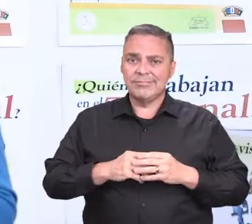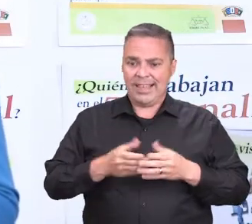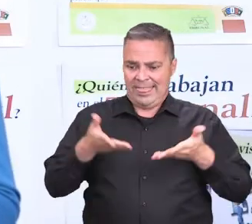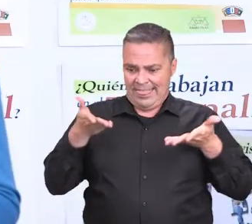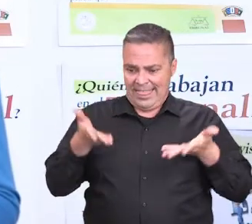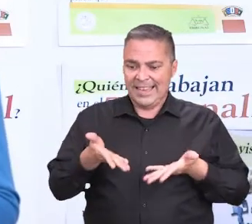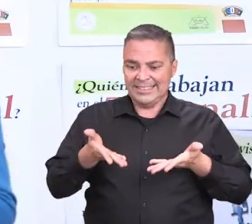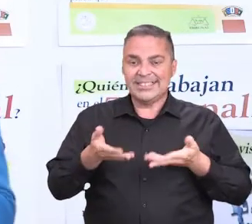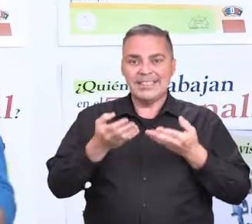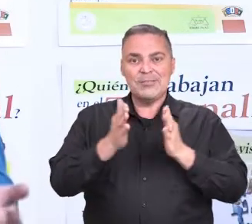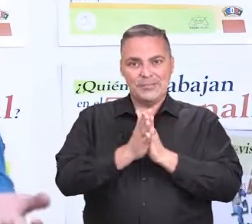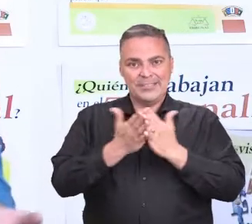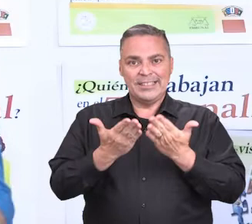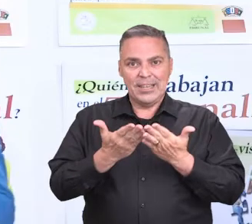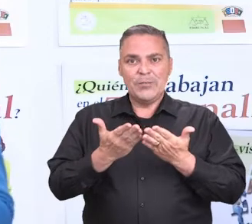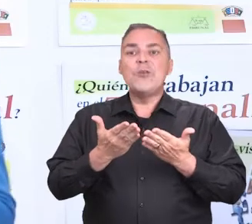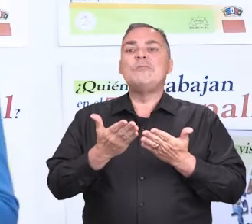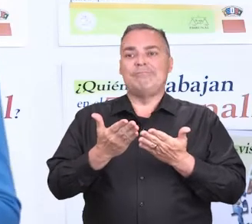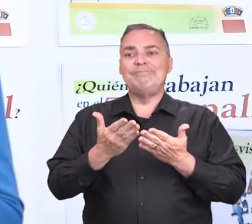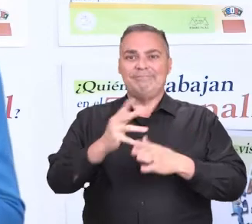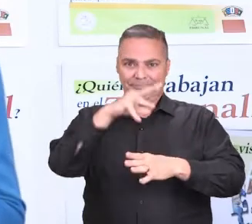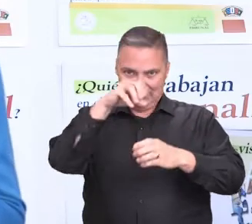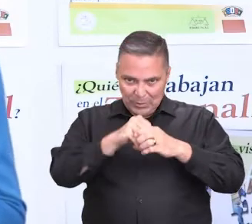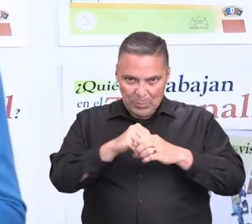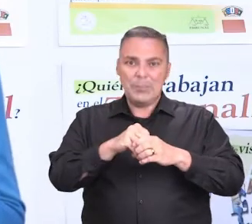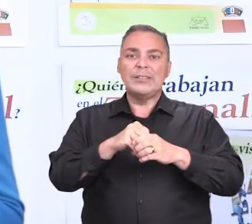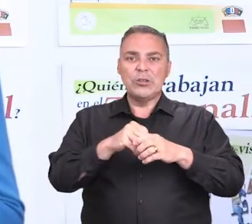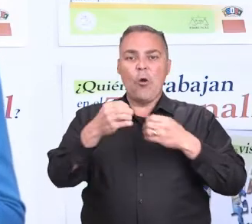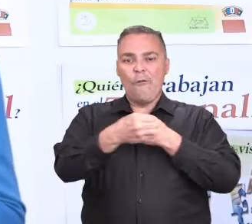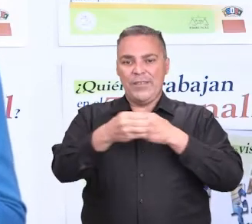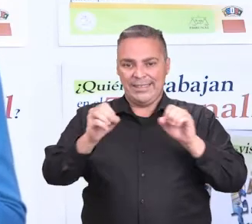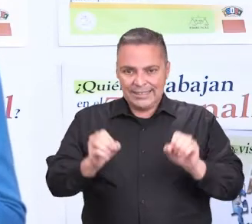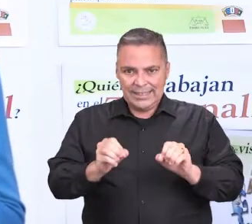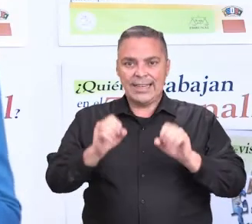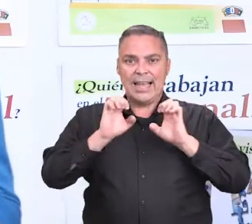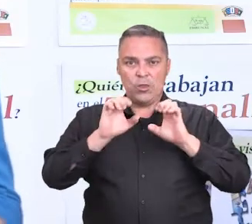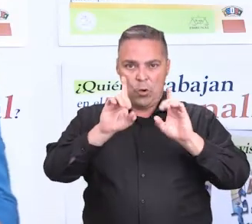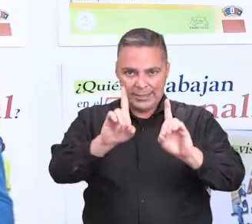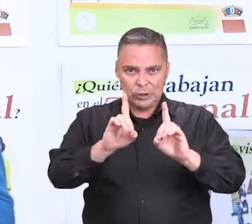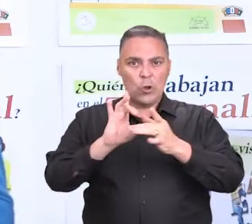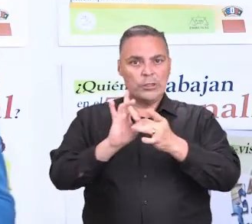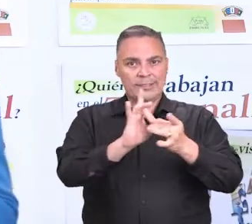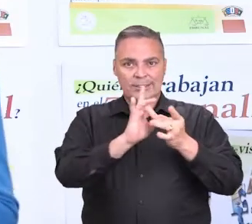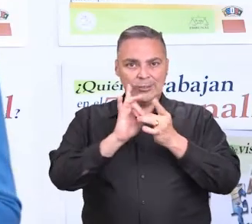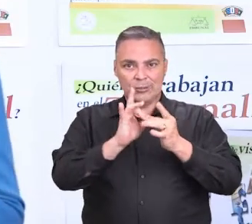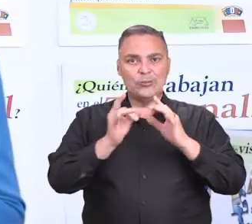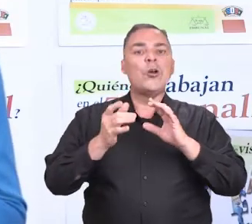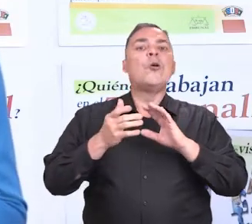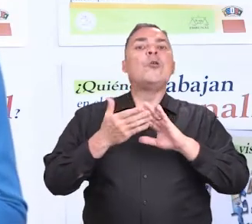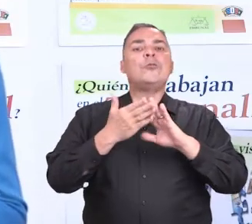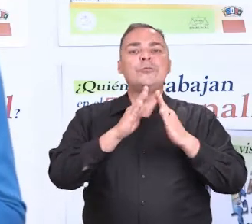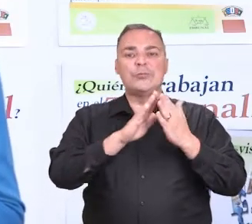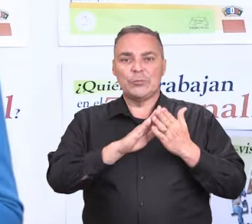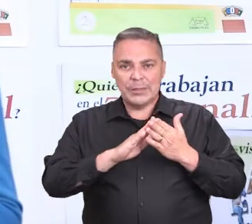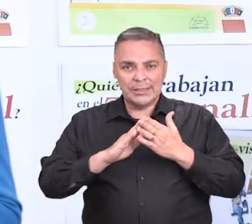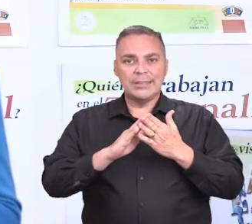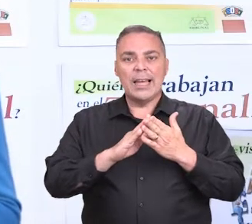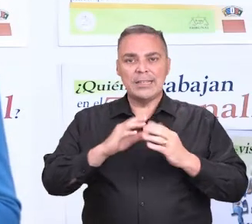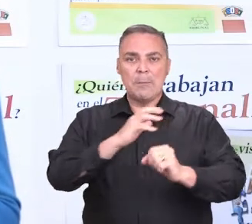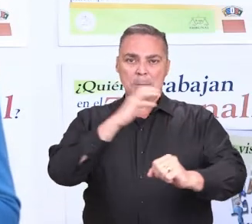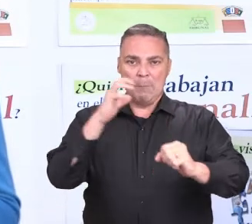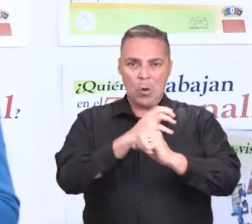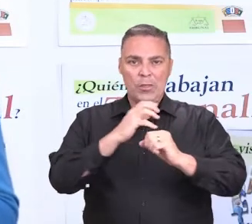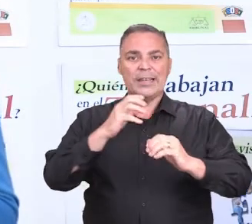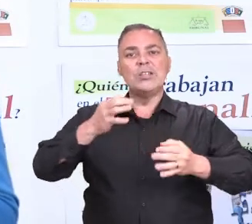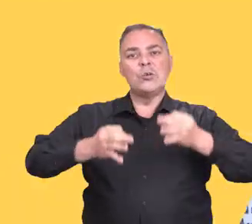forma parte de las iniciativas de la Oficina de Educación y Relaciones con la Comunidad del Poder Judicial y del Proyecto Justicia